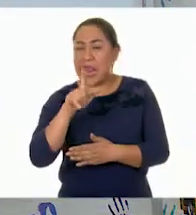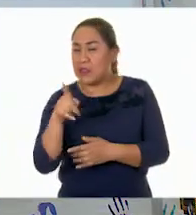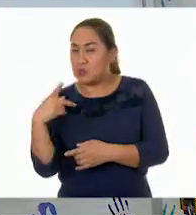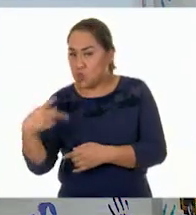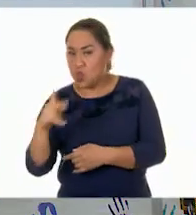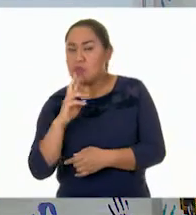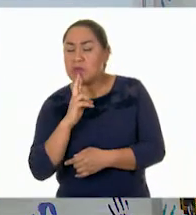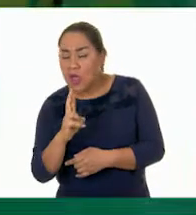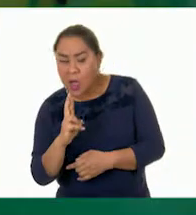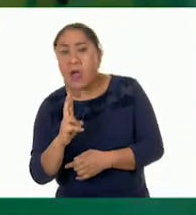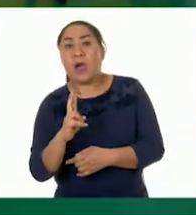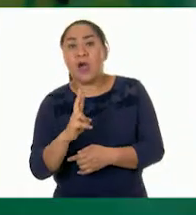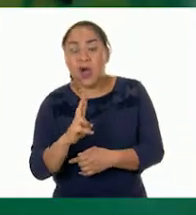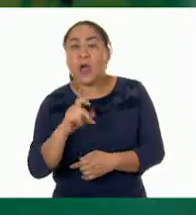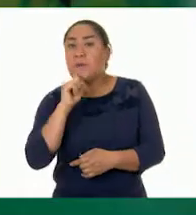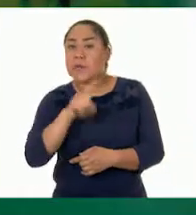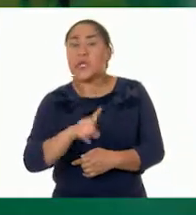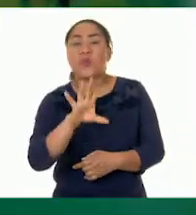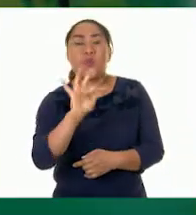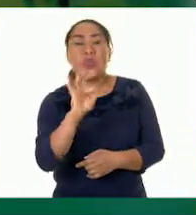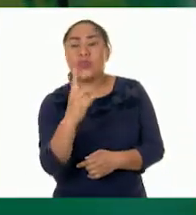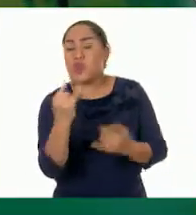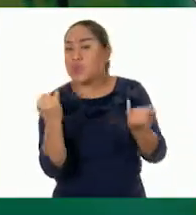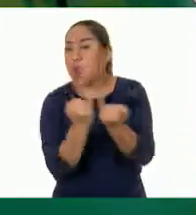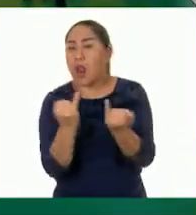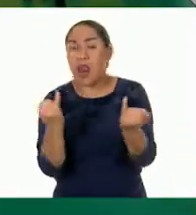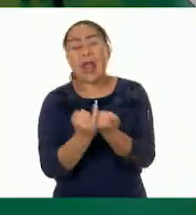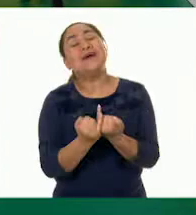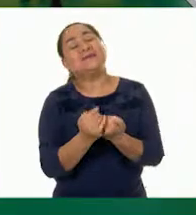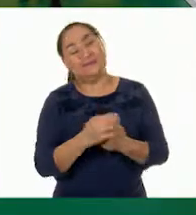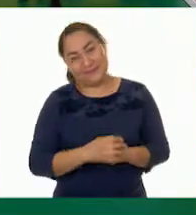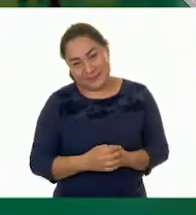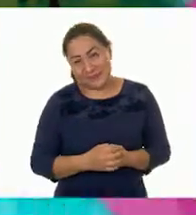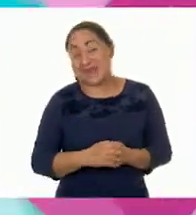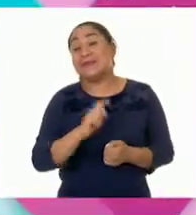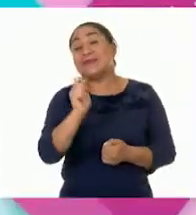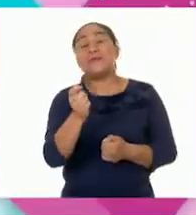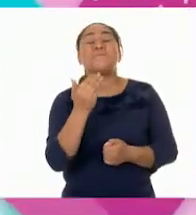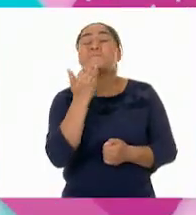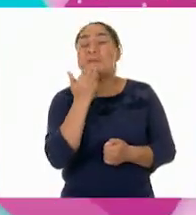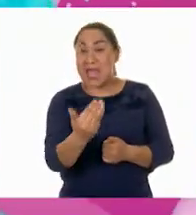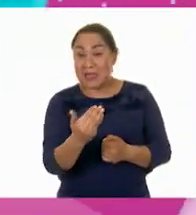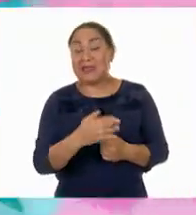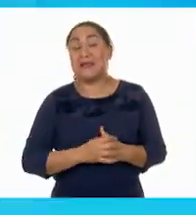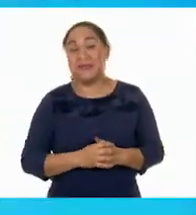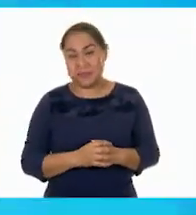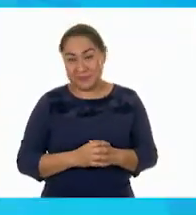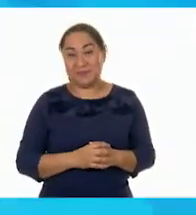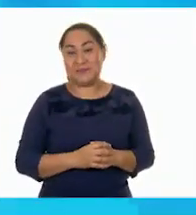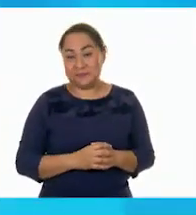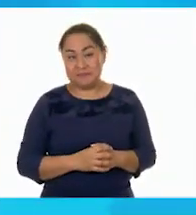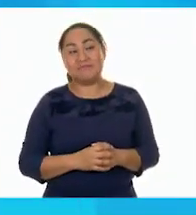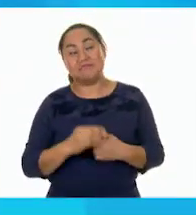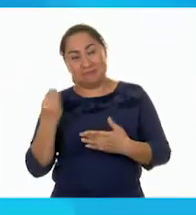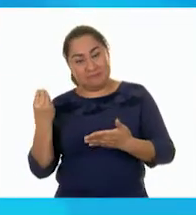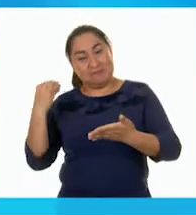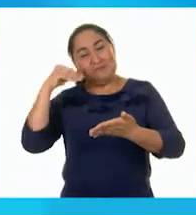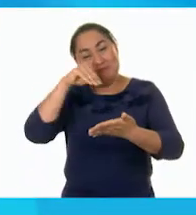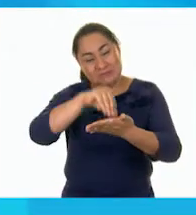también fue 41. Así es. Por lo tanto, significa que es correcto. Vamos a escribir entonces,